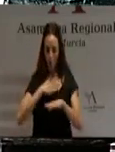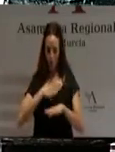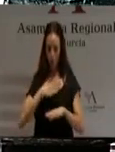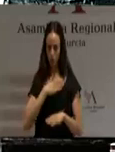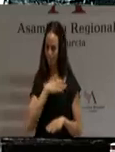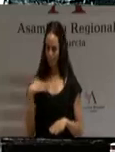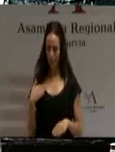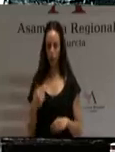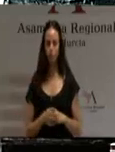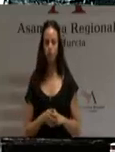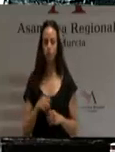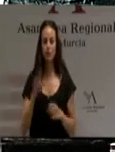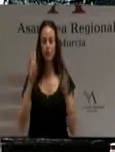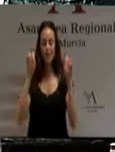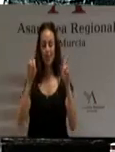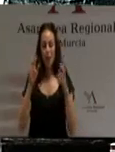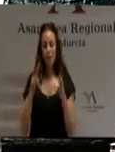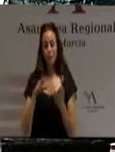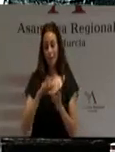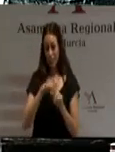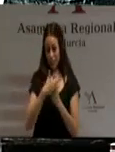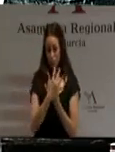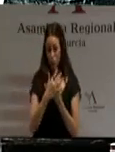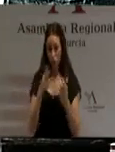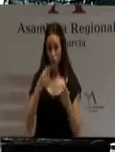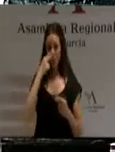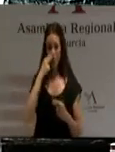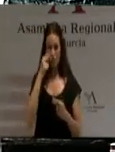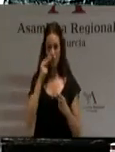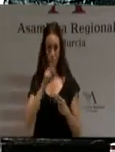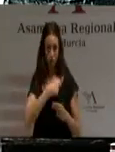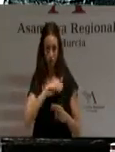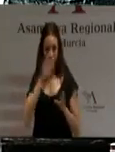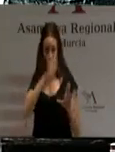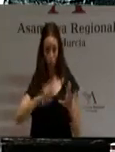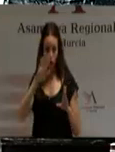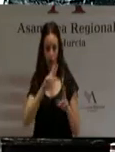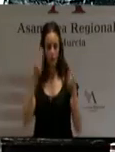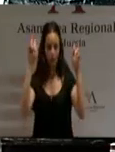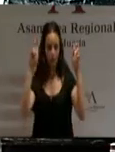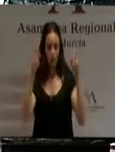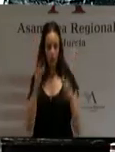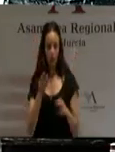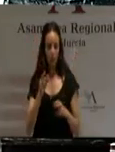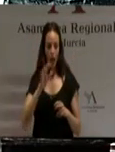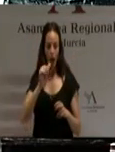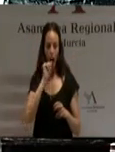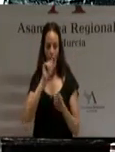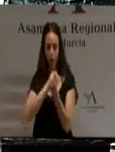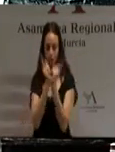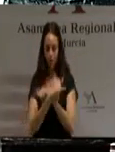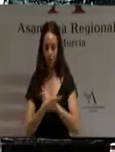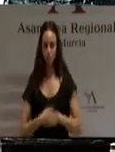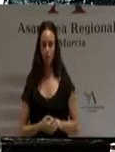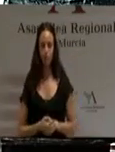Siguiendo con los asuntos de interés regional pendientes de resolver, no eludo el de la desaladora de Escombrera. La desalación,